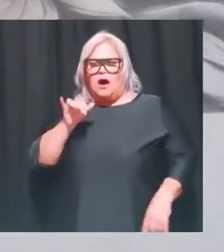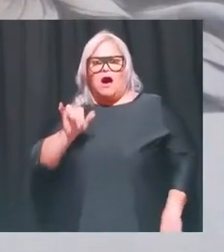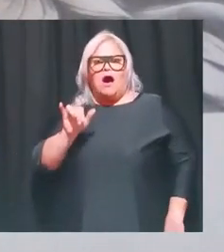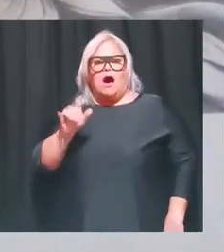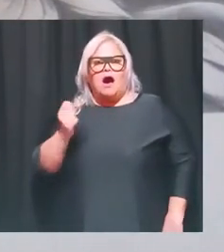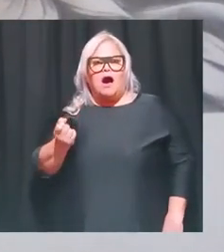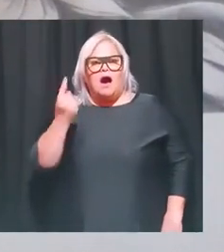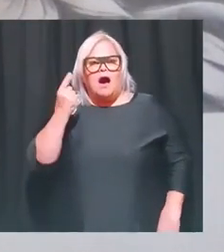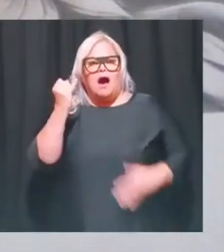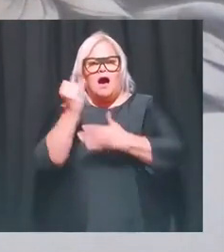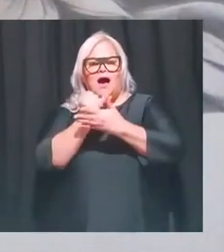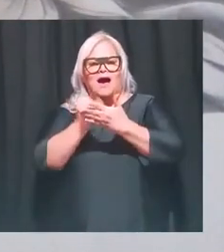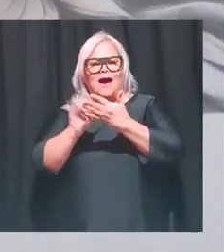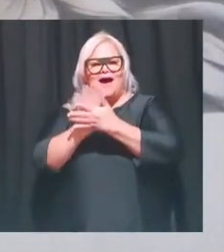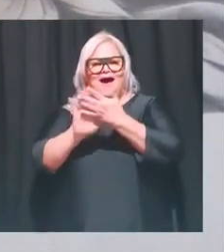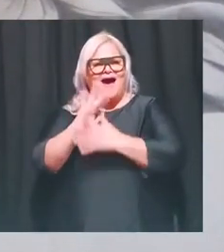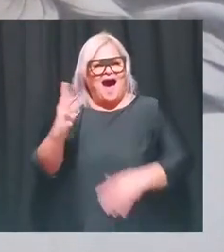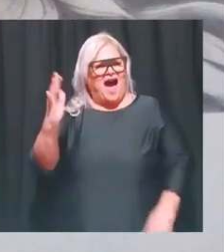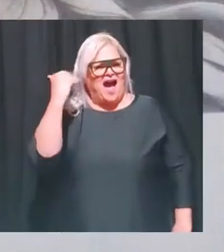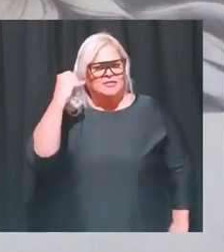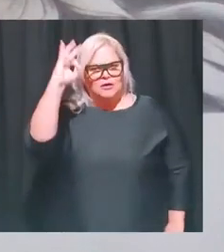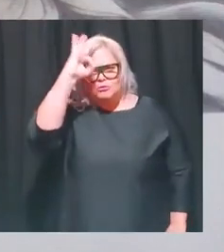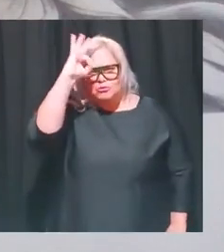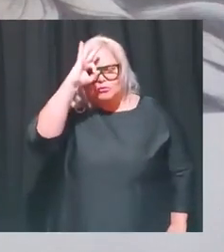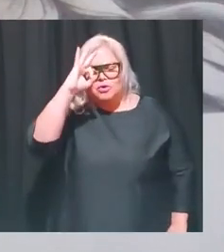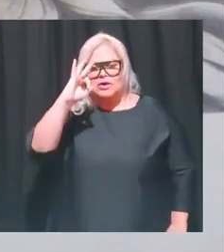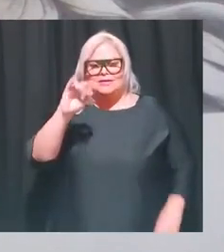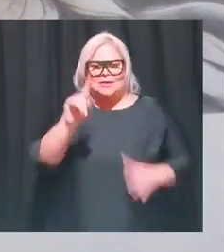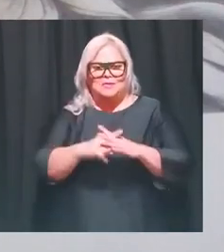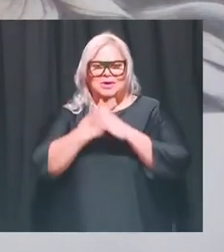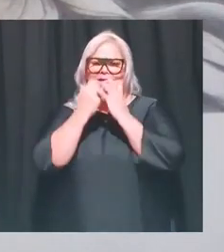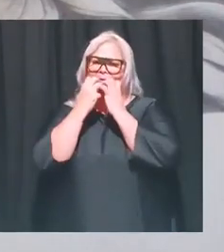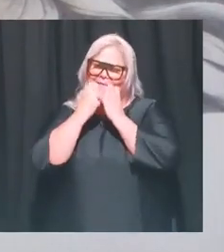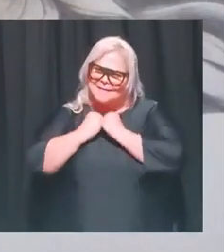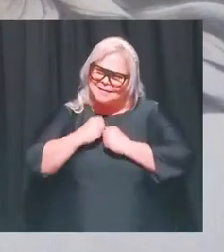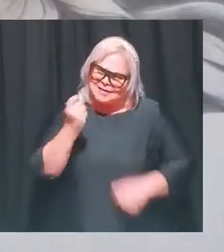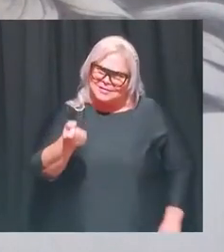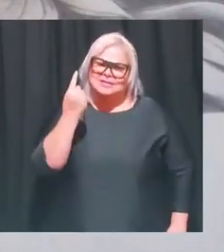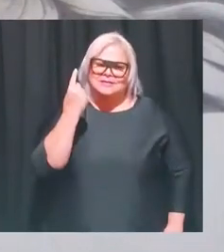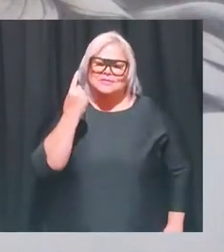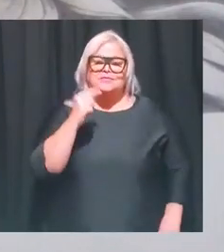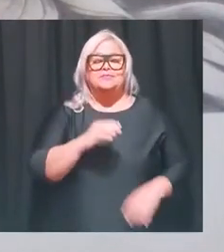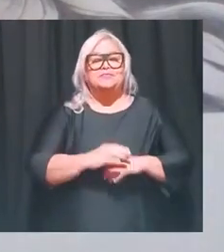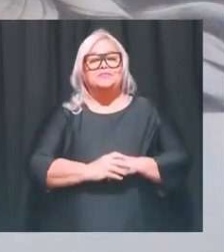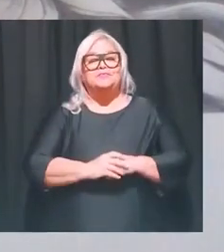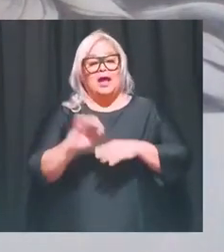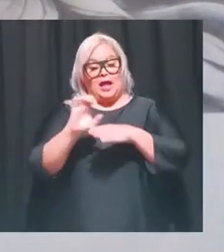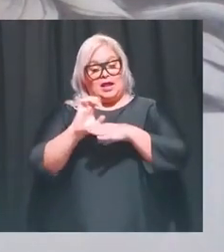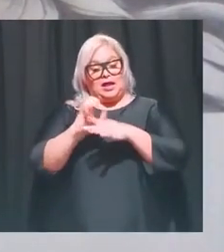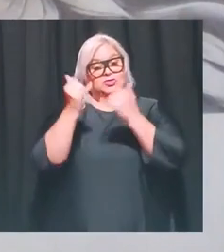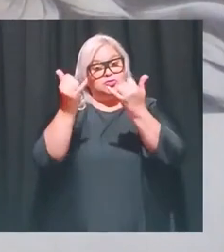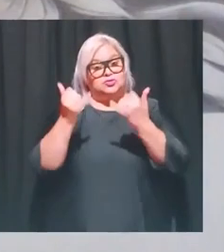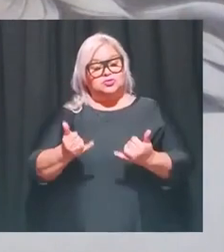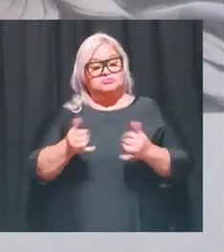entendimiento del arte abstracto que antes no tenían y lo empiezan a apreciar mucho más y el ejercicio de hoy va a